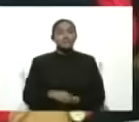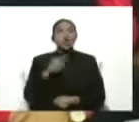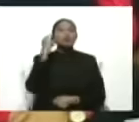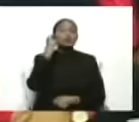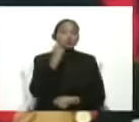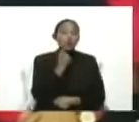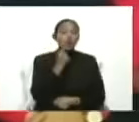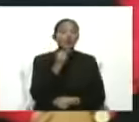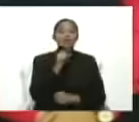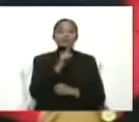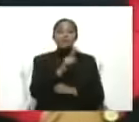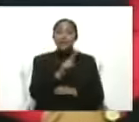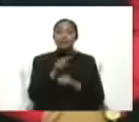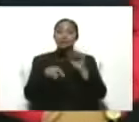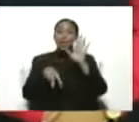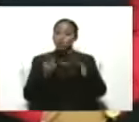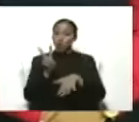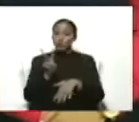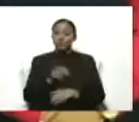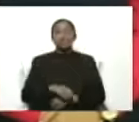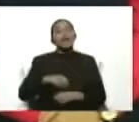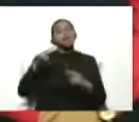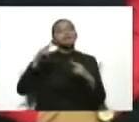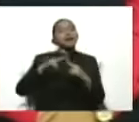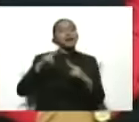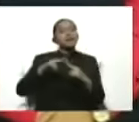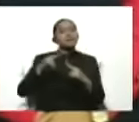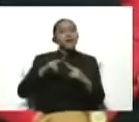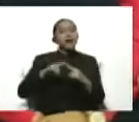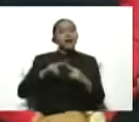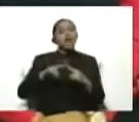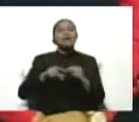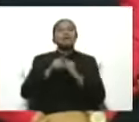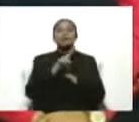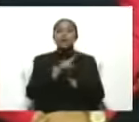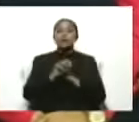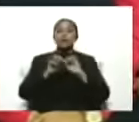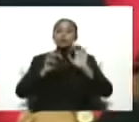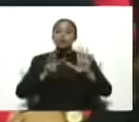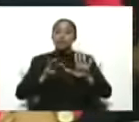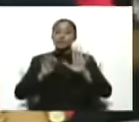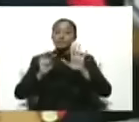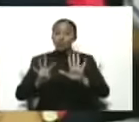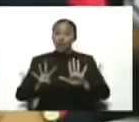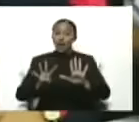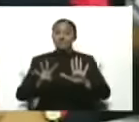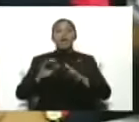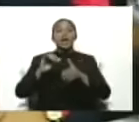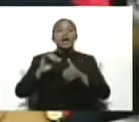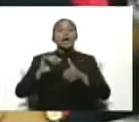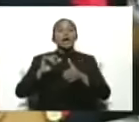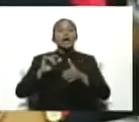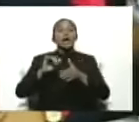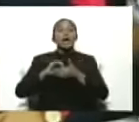112, Tachira 189, Trujillo